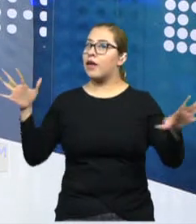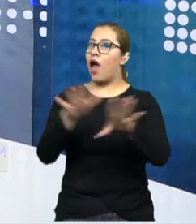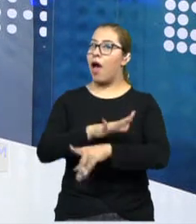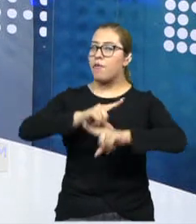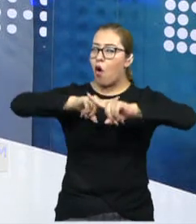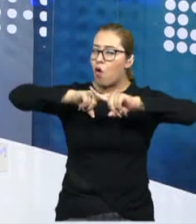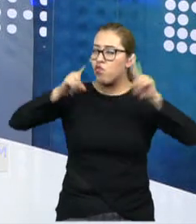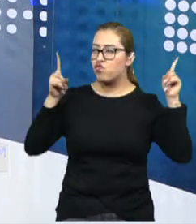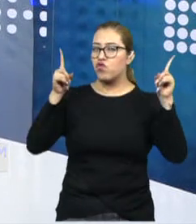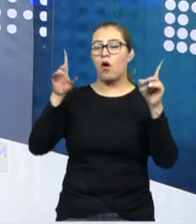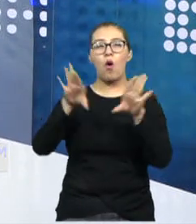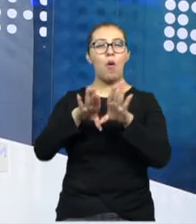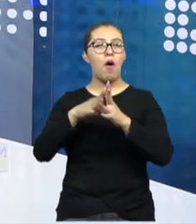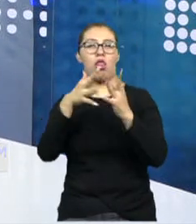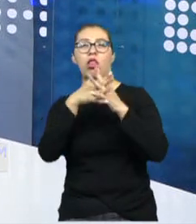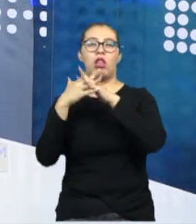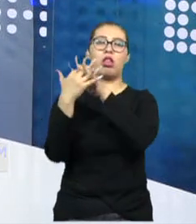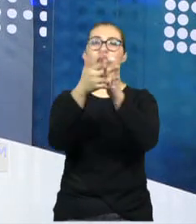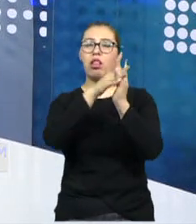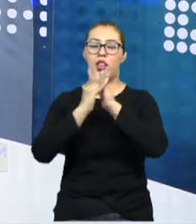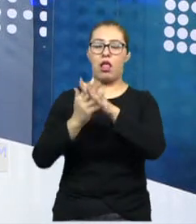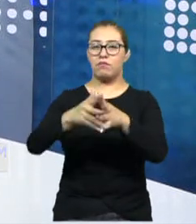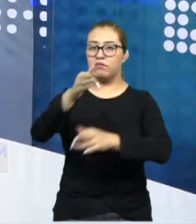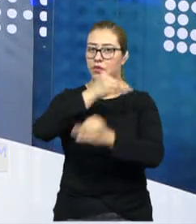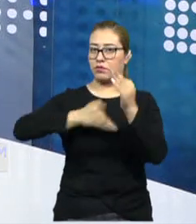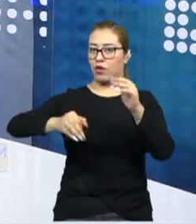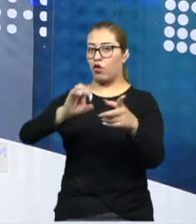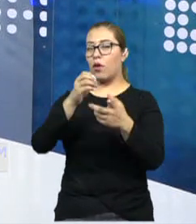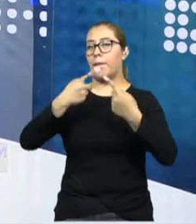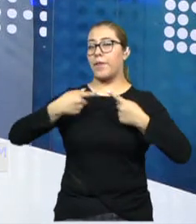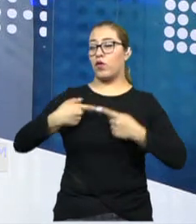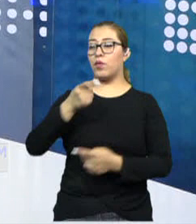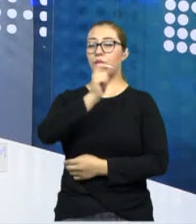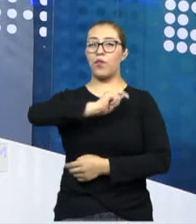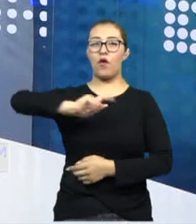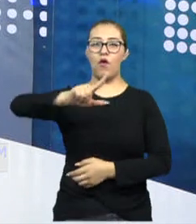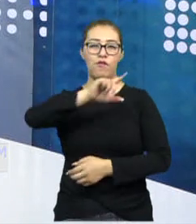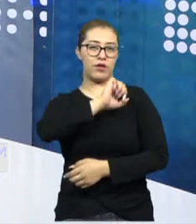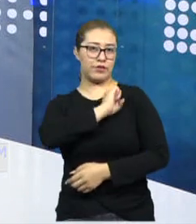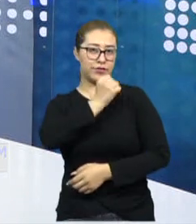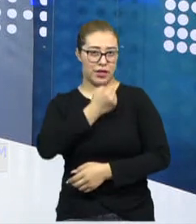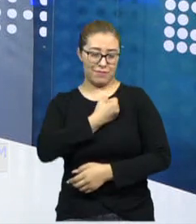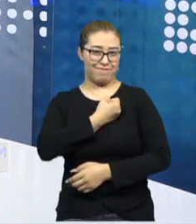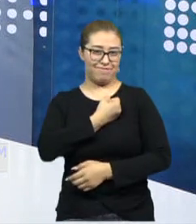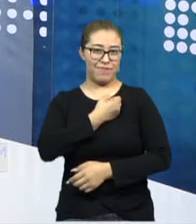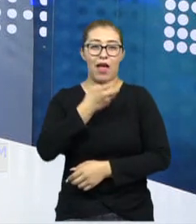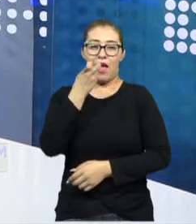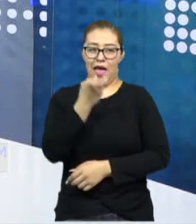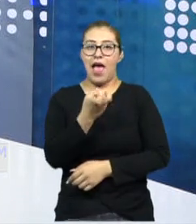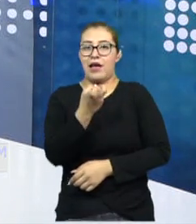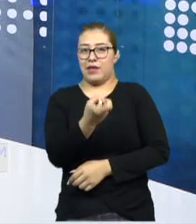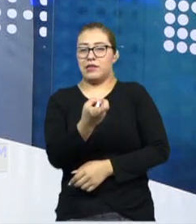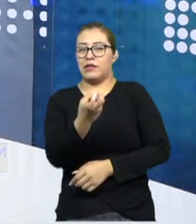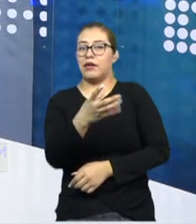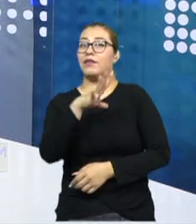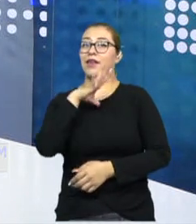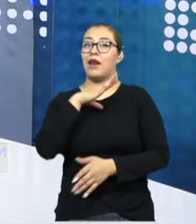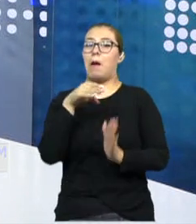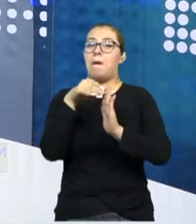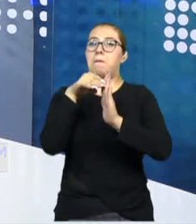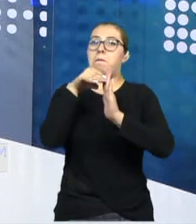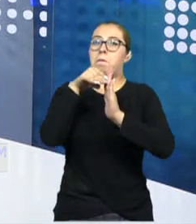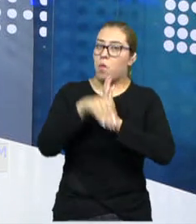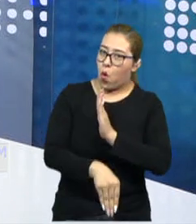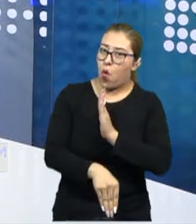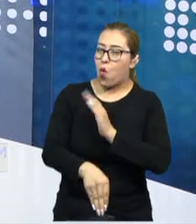la gente, a toda la sociedad y obviamente a los profesionales en materia de salud, porque ahí sí estaríamos frente a un colapso en el